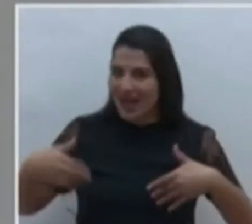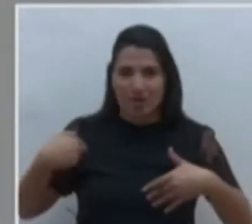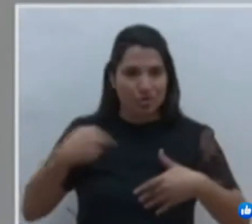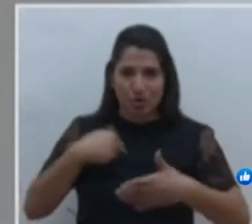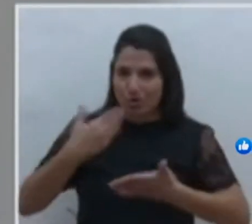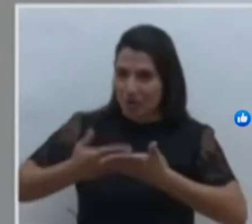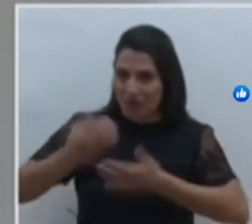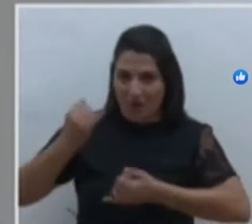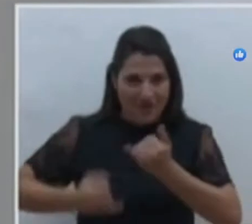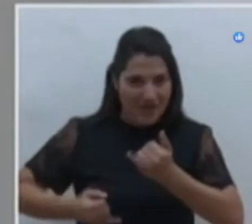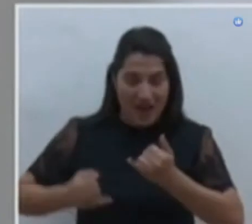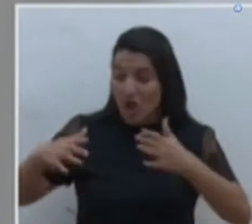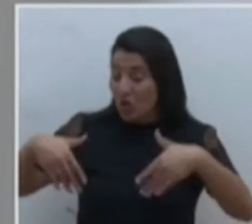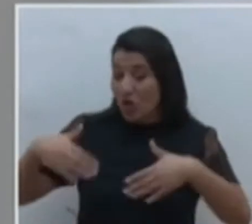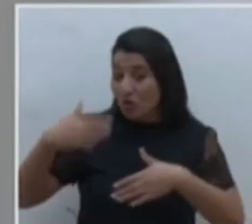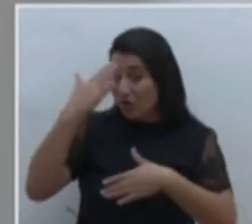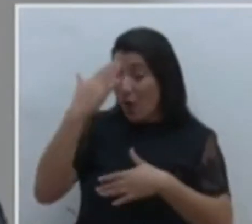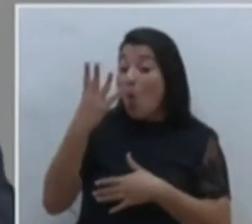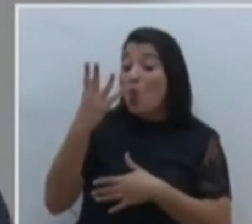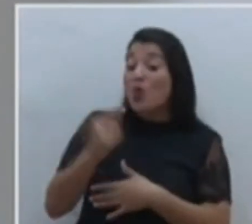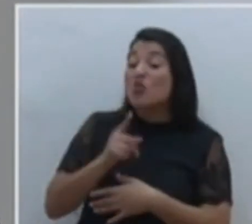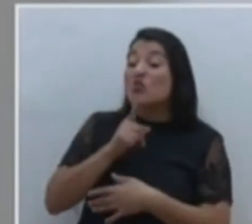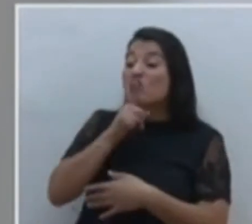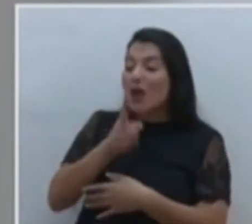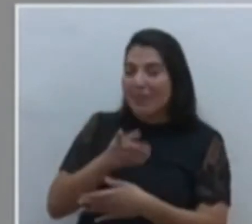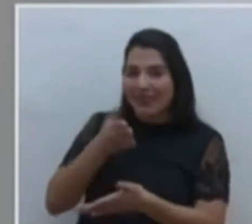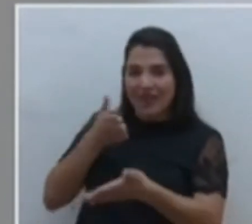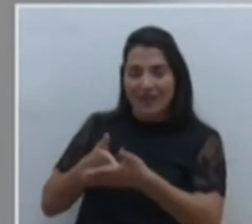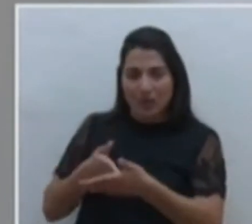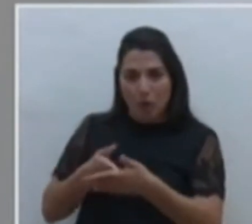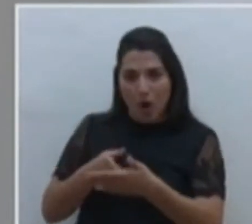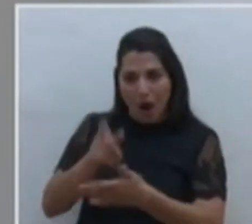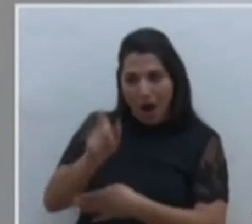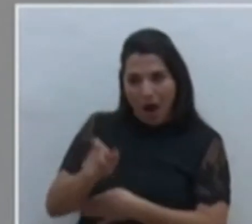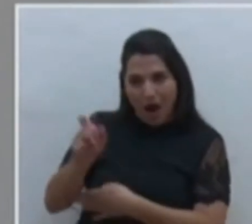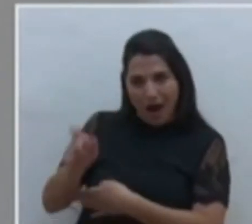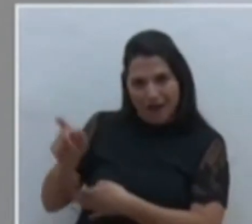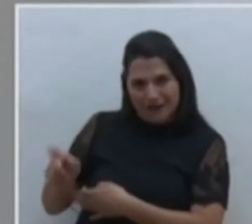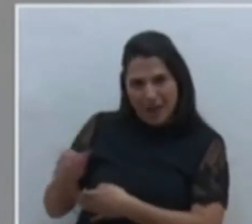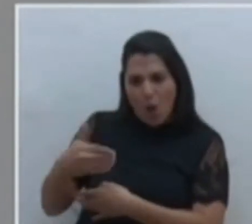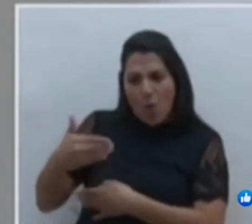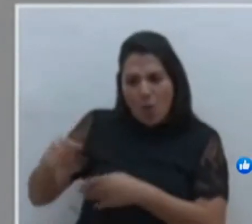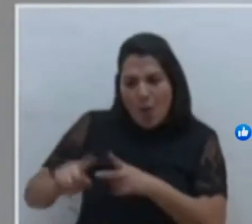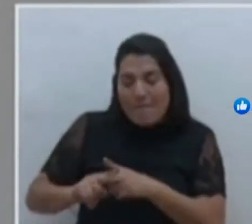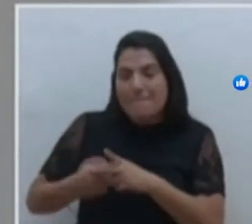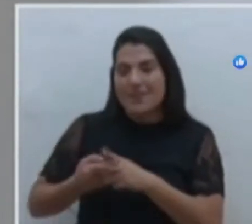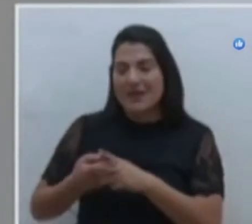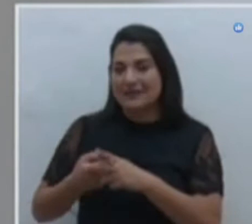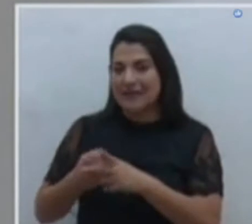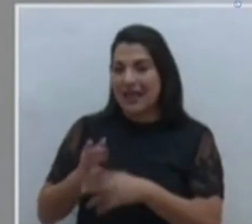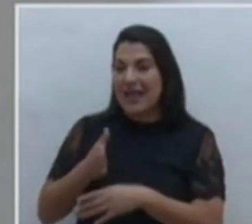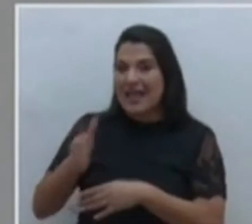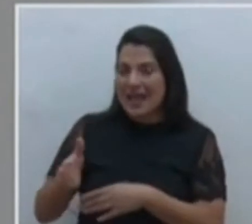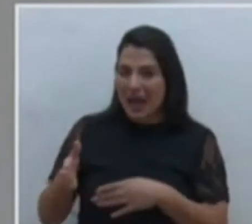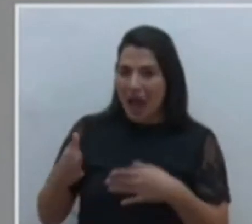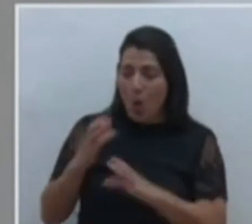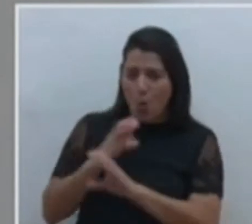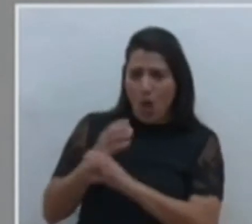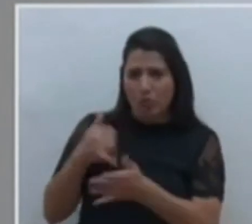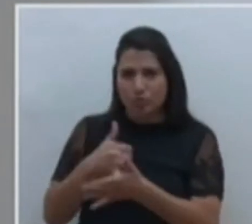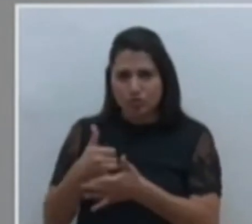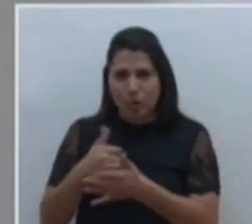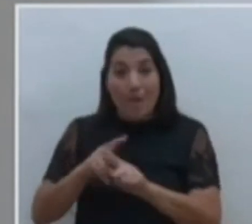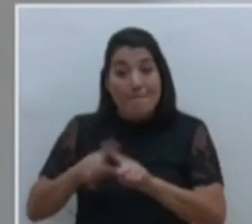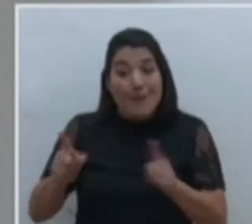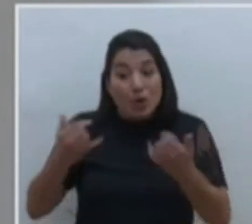sanitario, a nivel de las personas que empiecen a ir a las unidades de cuidados intensivos. Pero el riesgo está, es latente, es